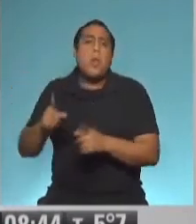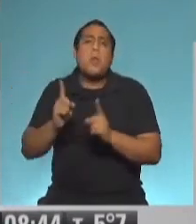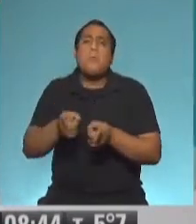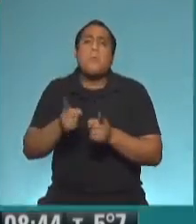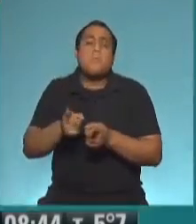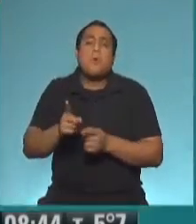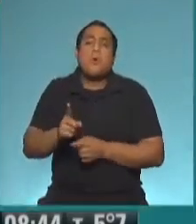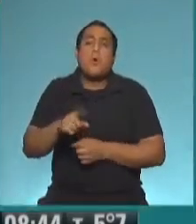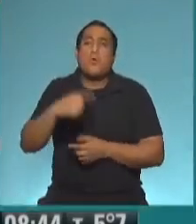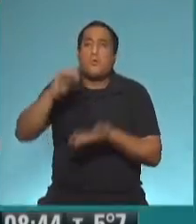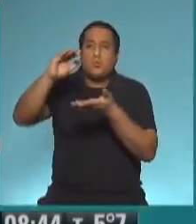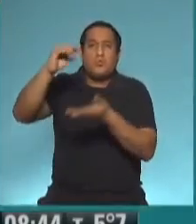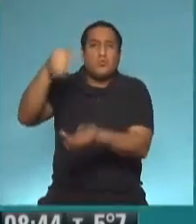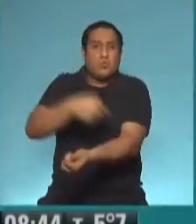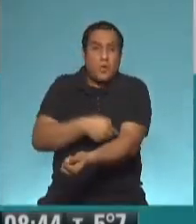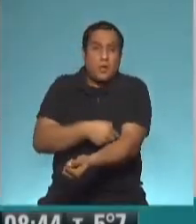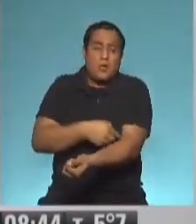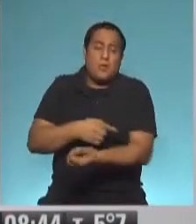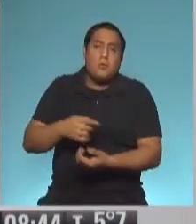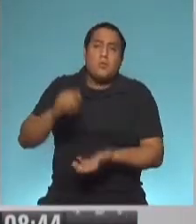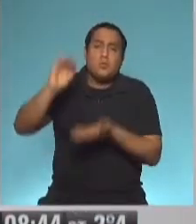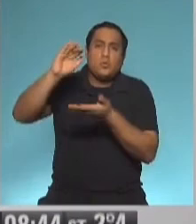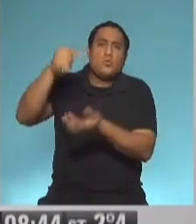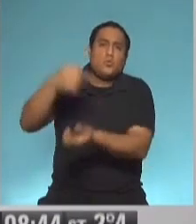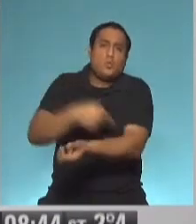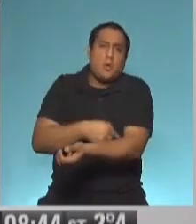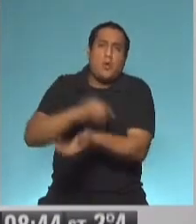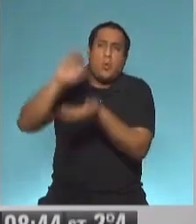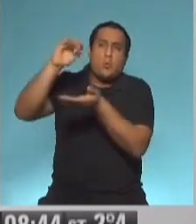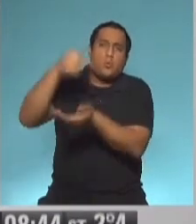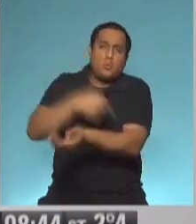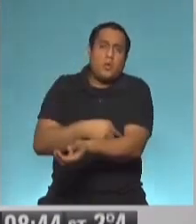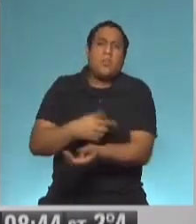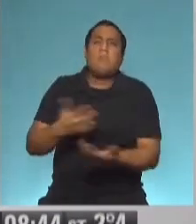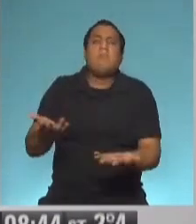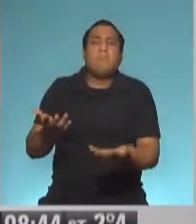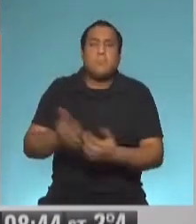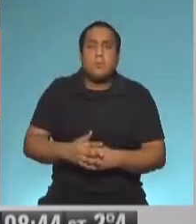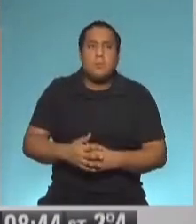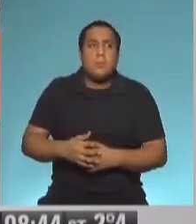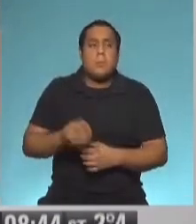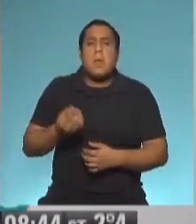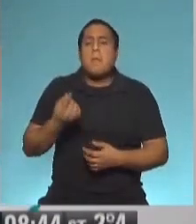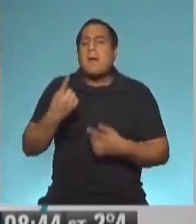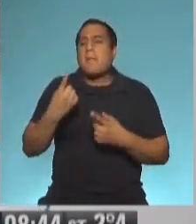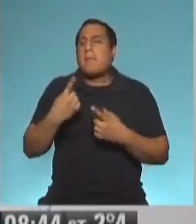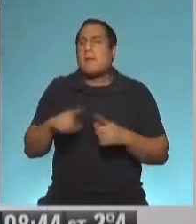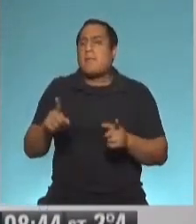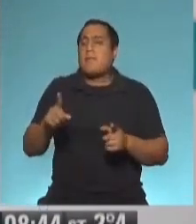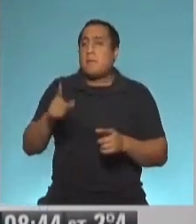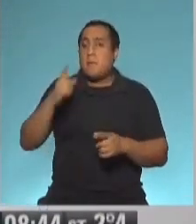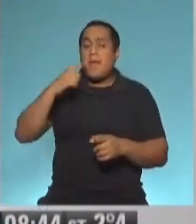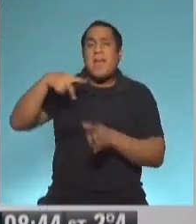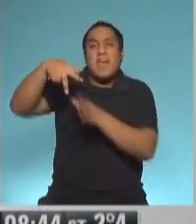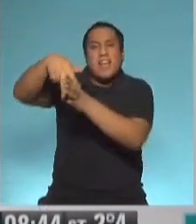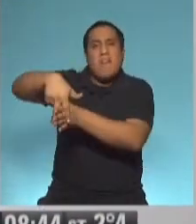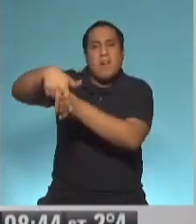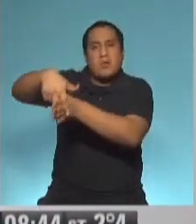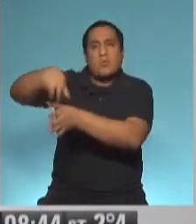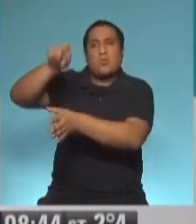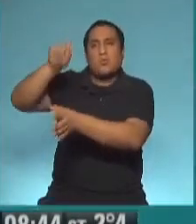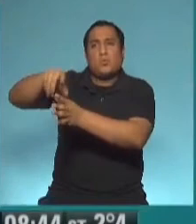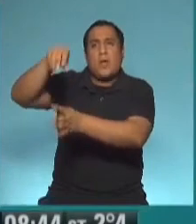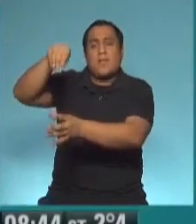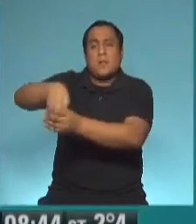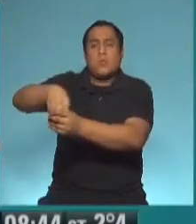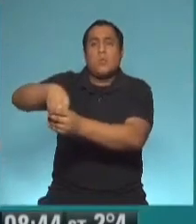que el suelo equino. Lo que pasa es que, digamos, la dimensión del caballo genera una